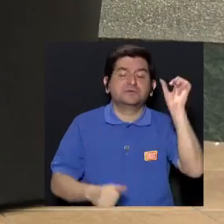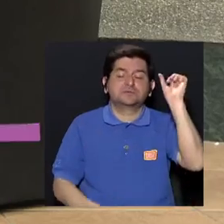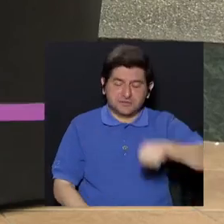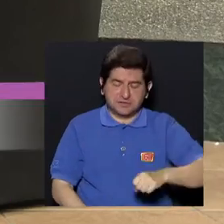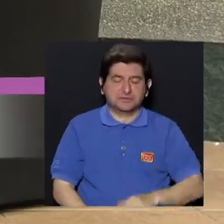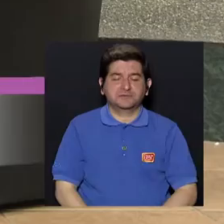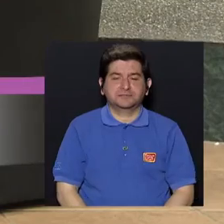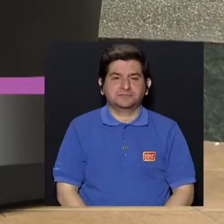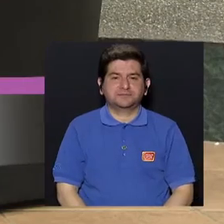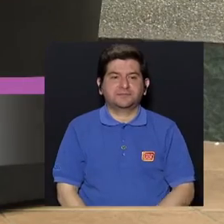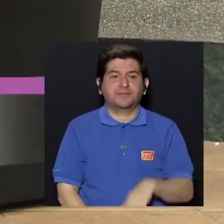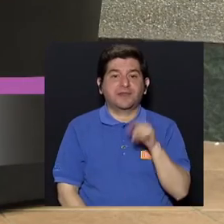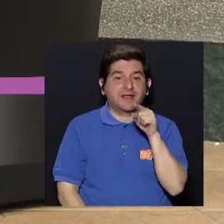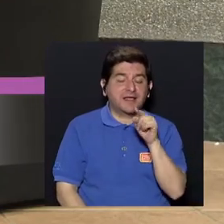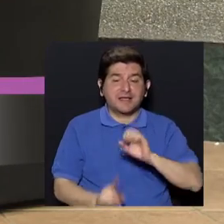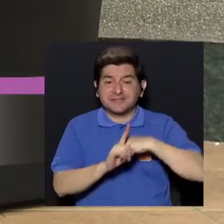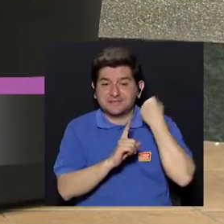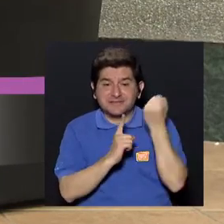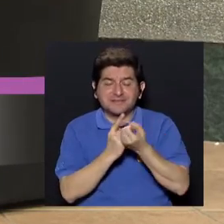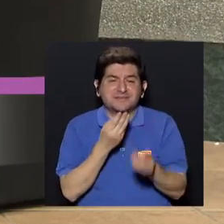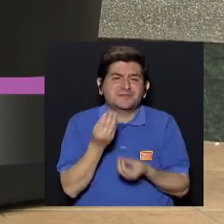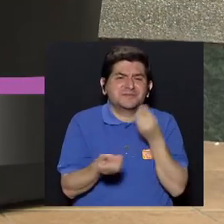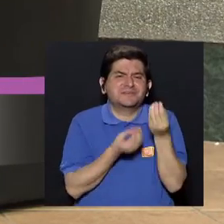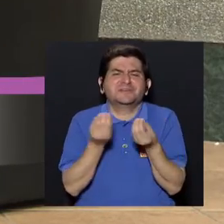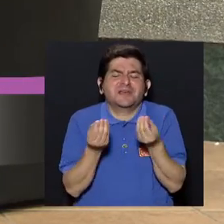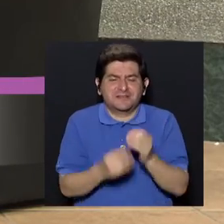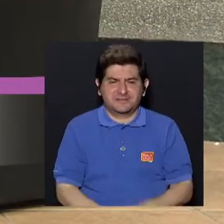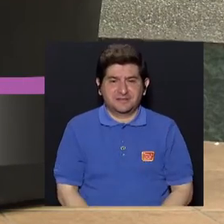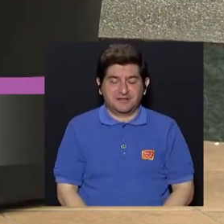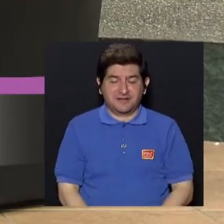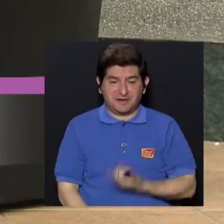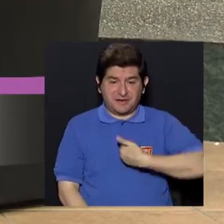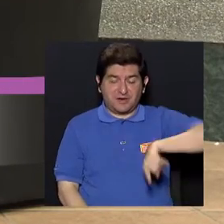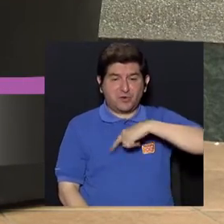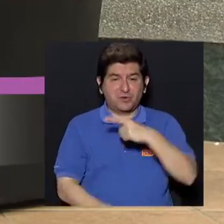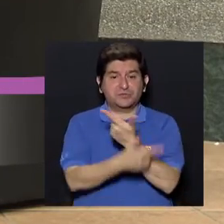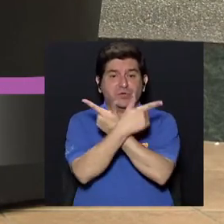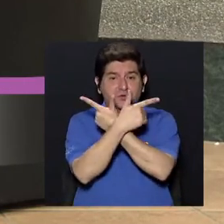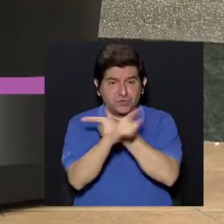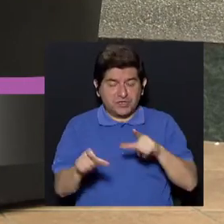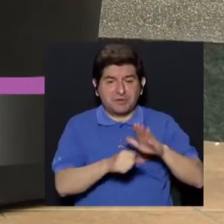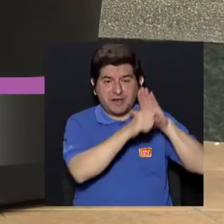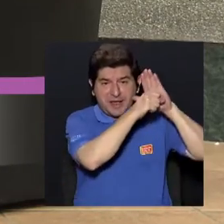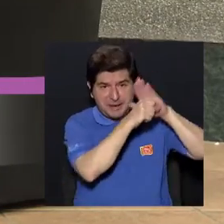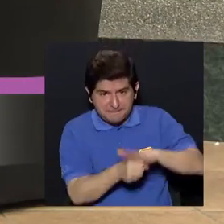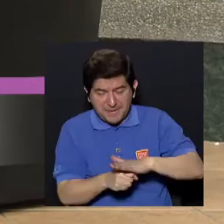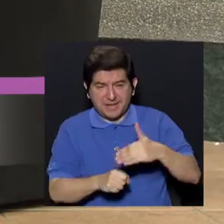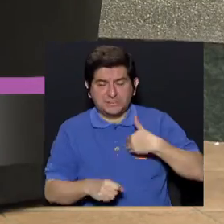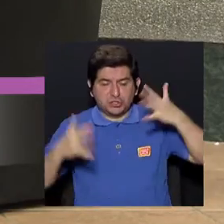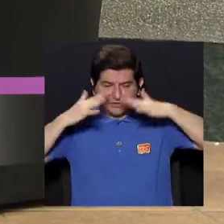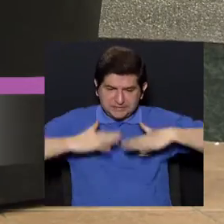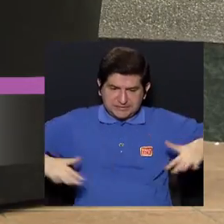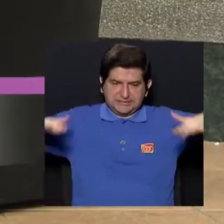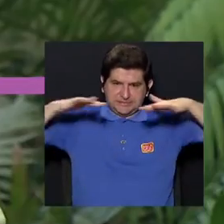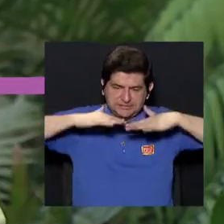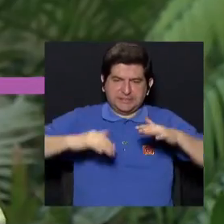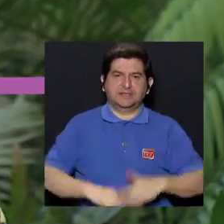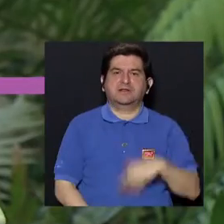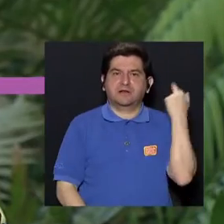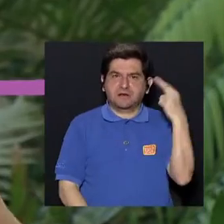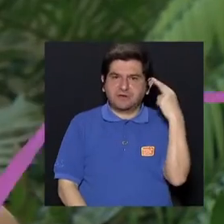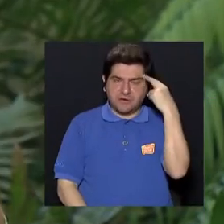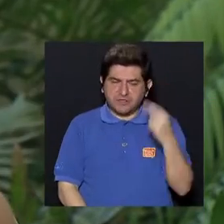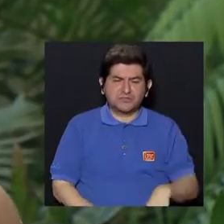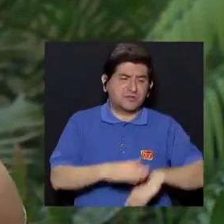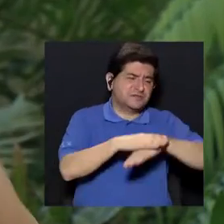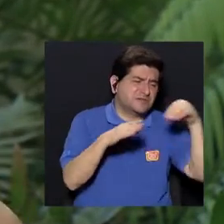exactamente. Entonces, por ahí, ¿qué es lo que estaríamos haciendo? Liberando en cierta manera la presión que nosotros tenemos en el ambiente. Ah, ¿por